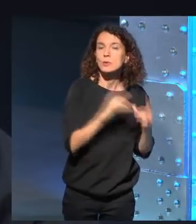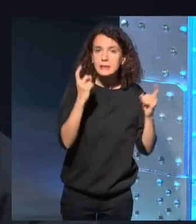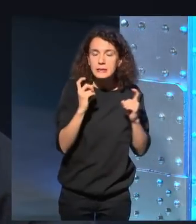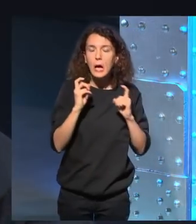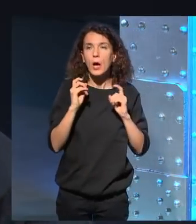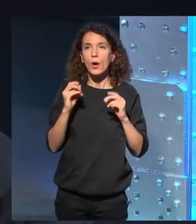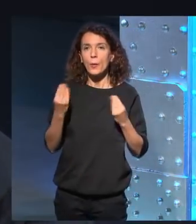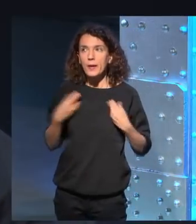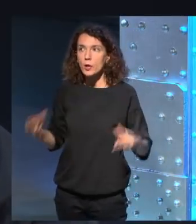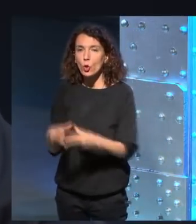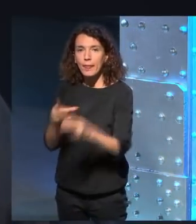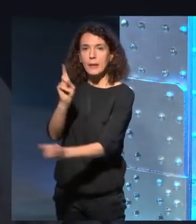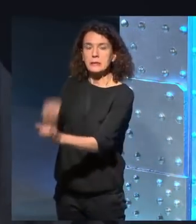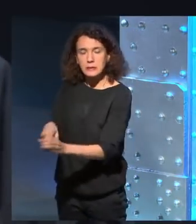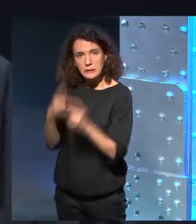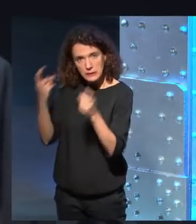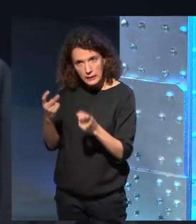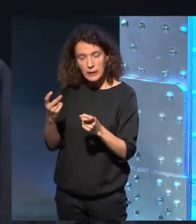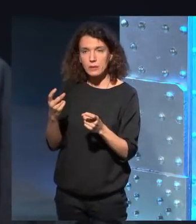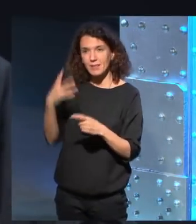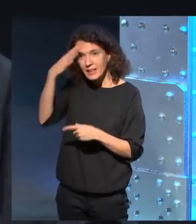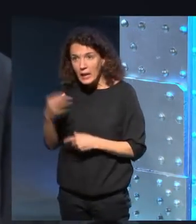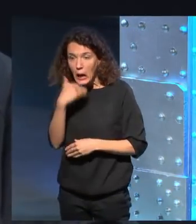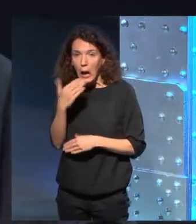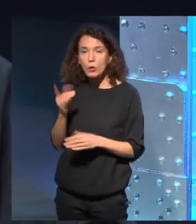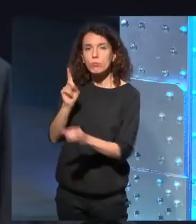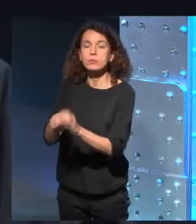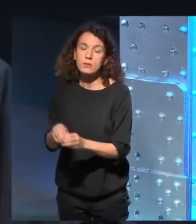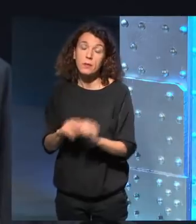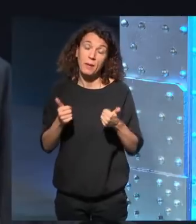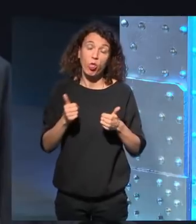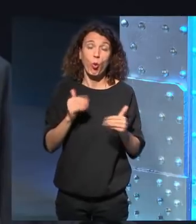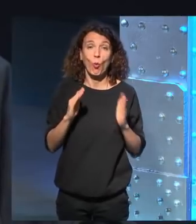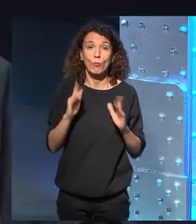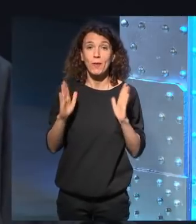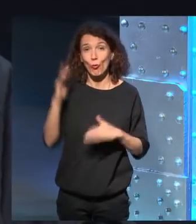inventarse ¿no? creo no quiero ponerme filosófico